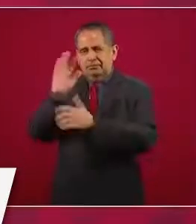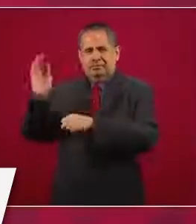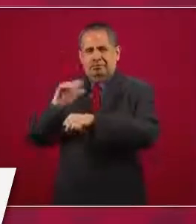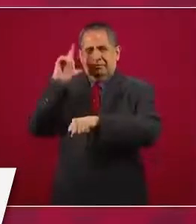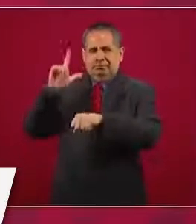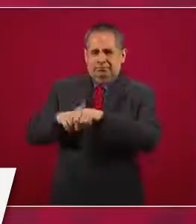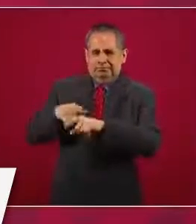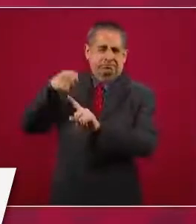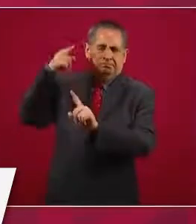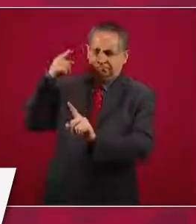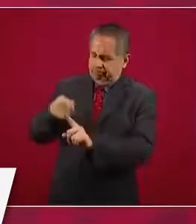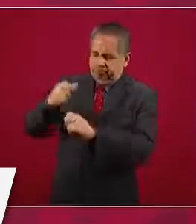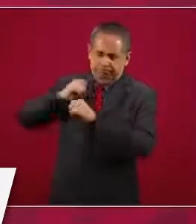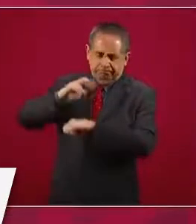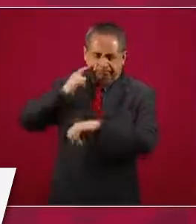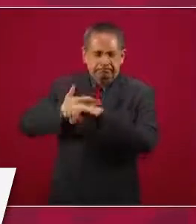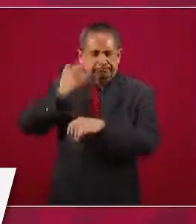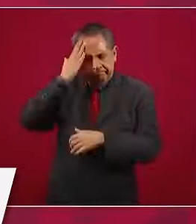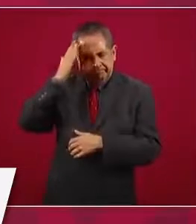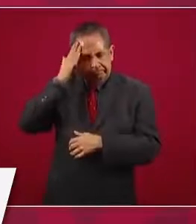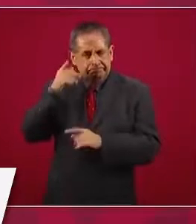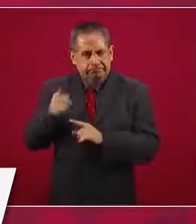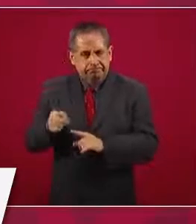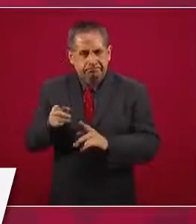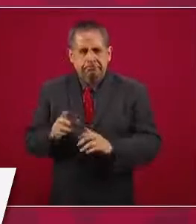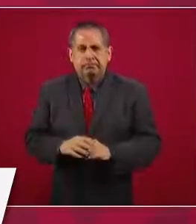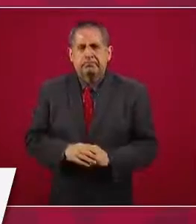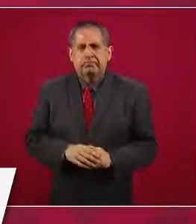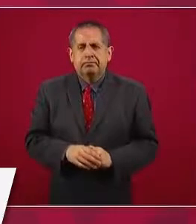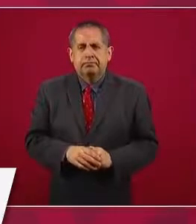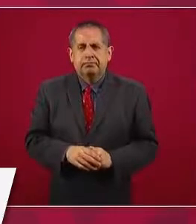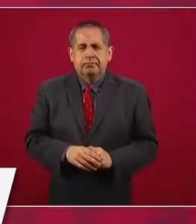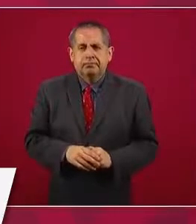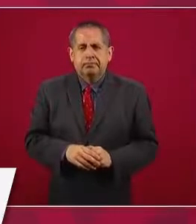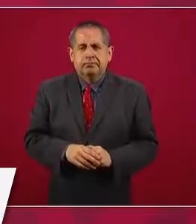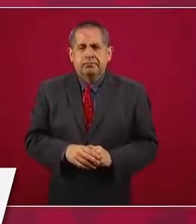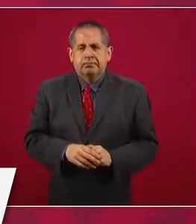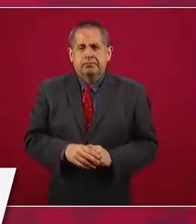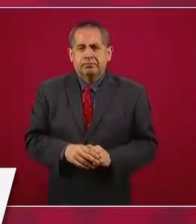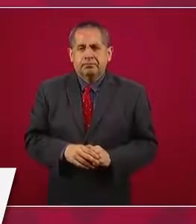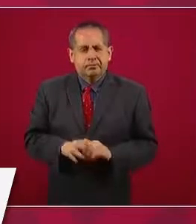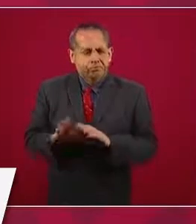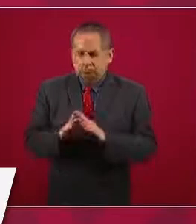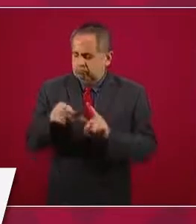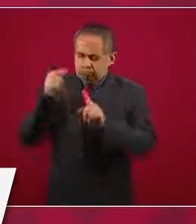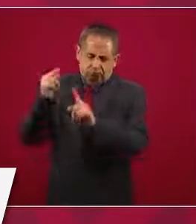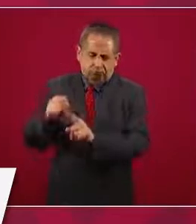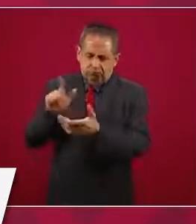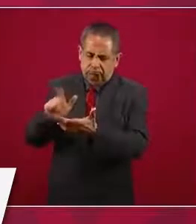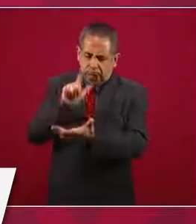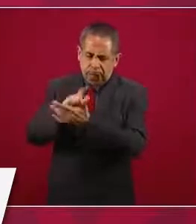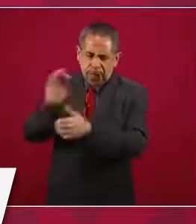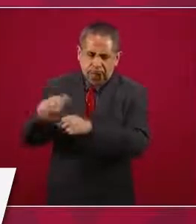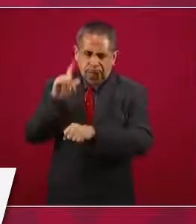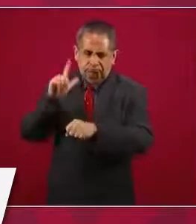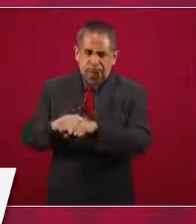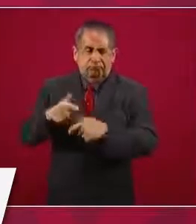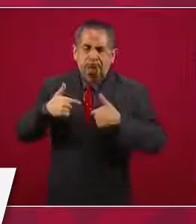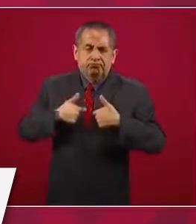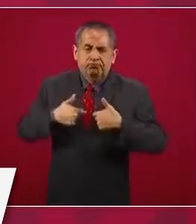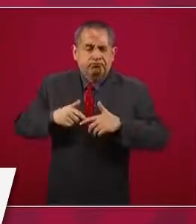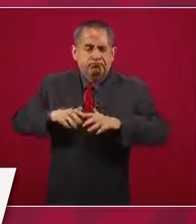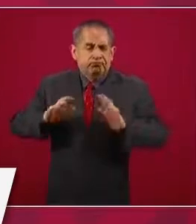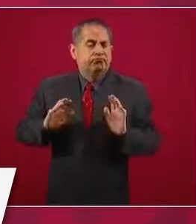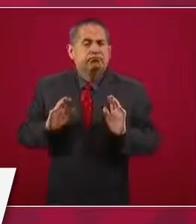básicamente, y nosotros no estamos